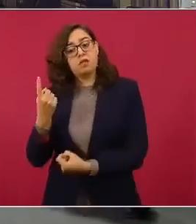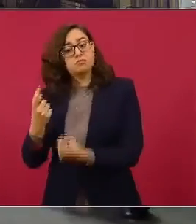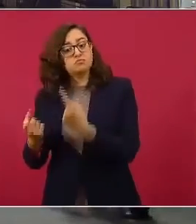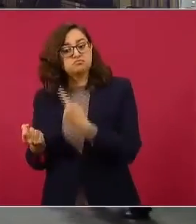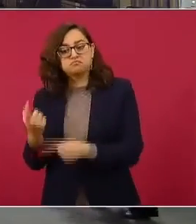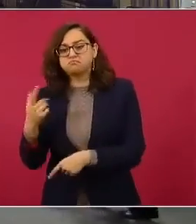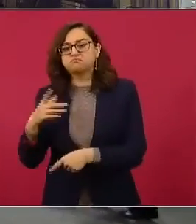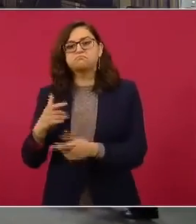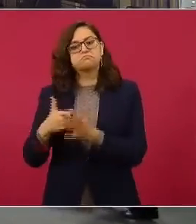Gracias, Ricardo. Gracias.